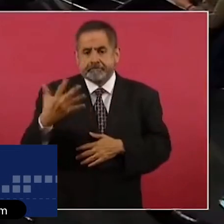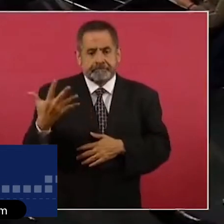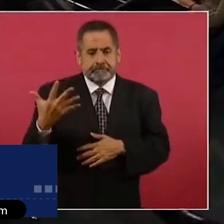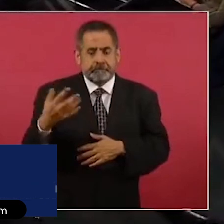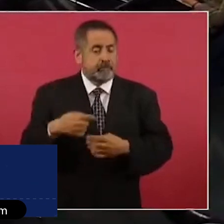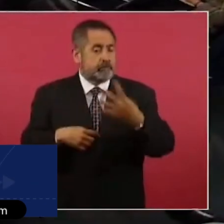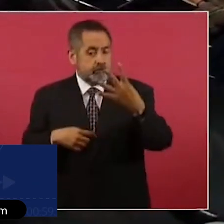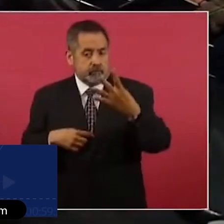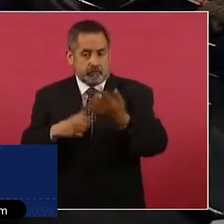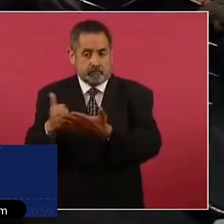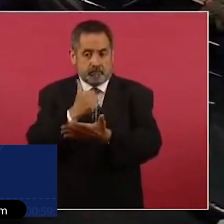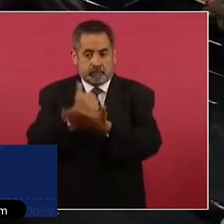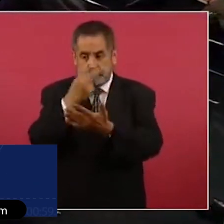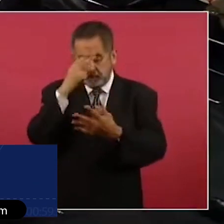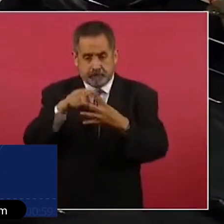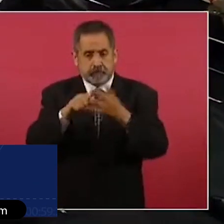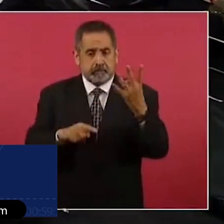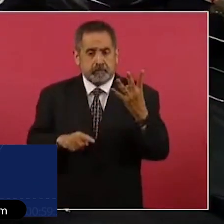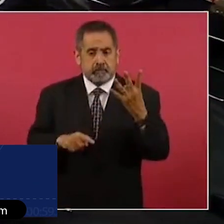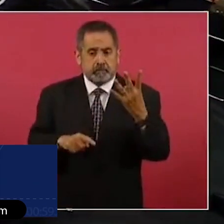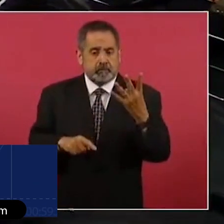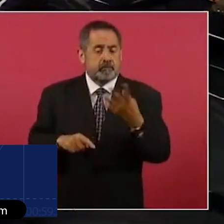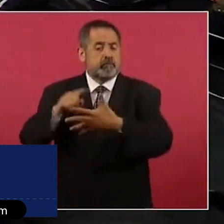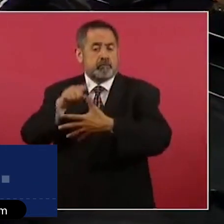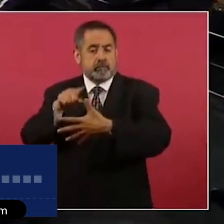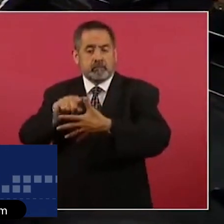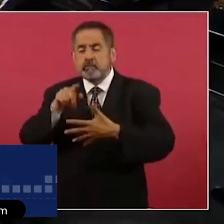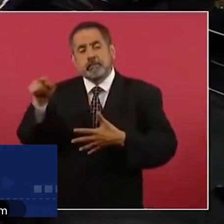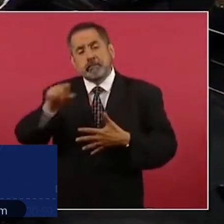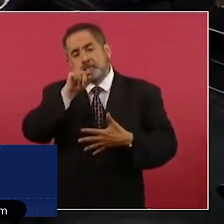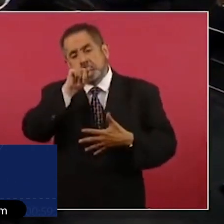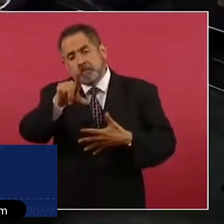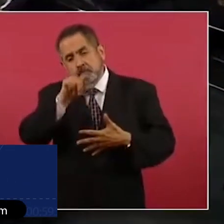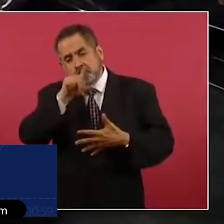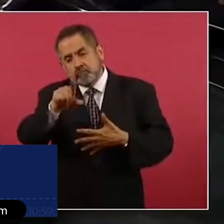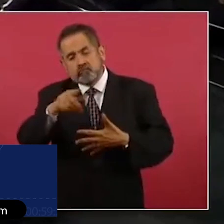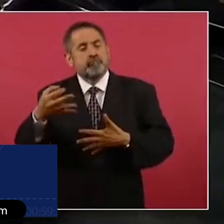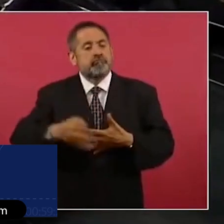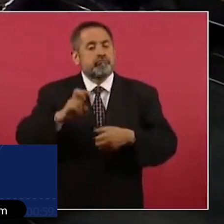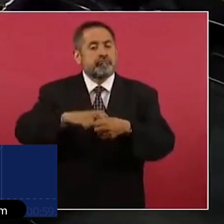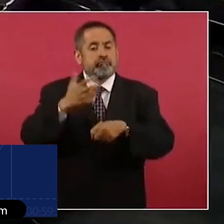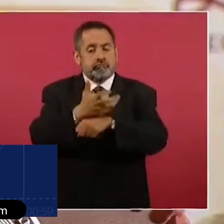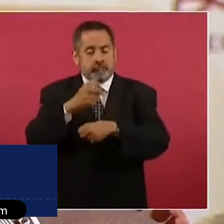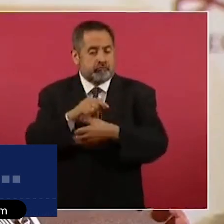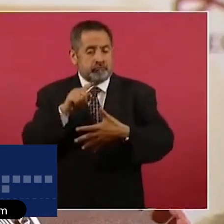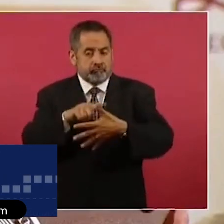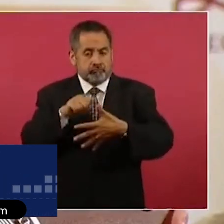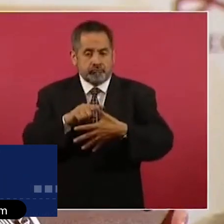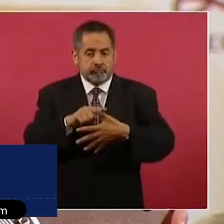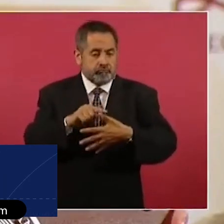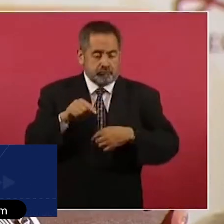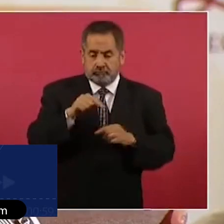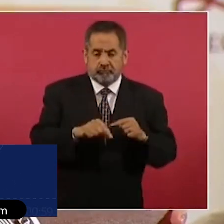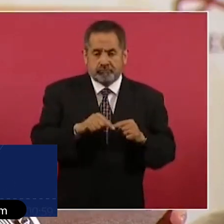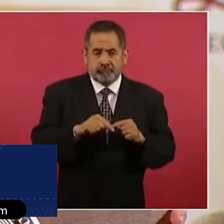cuatro en la Ciudad de México, uno que fue notificado en Jalisco y confirmado en Estados Unidos. El paciente en pocas